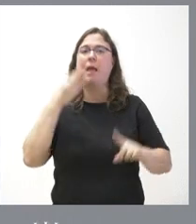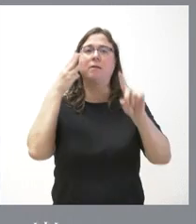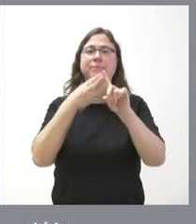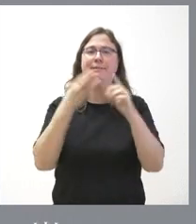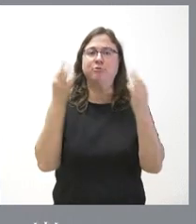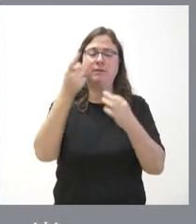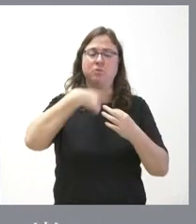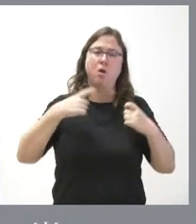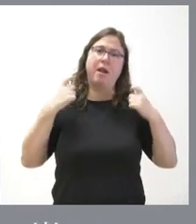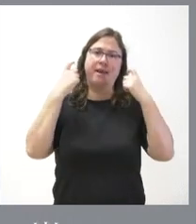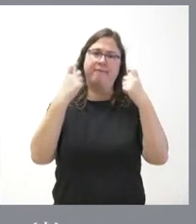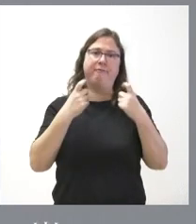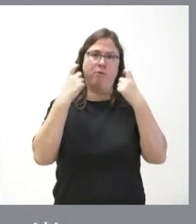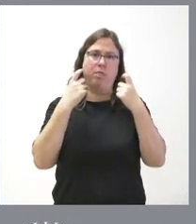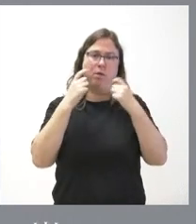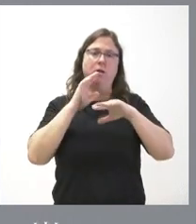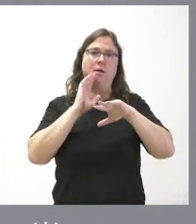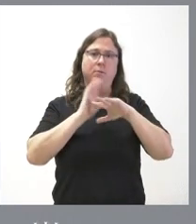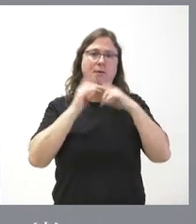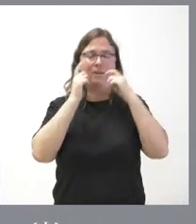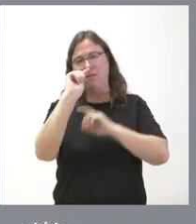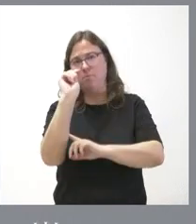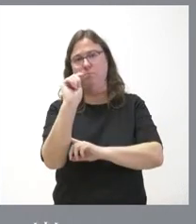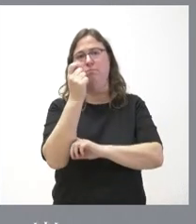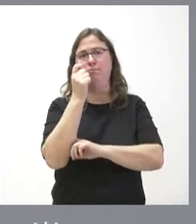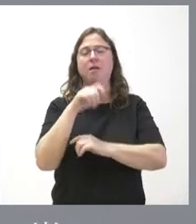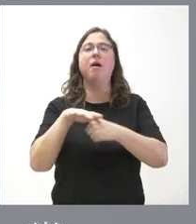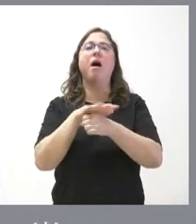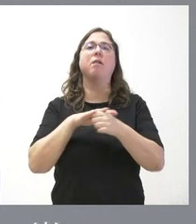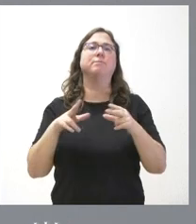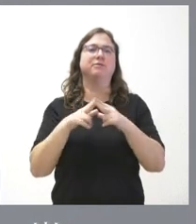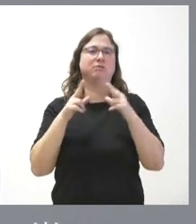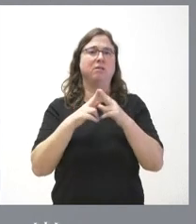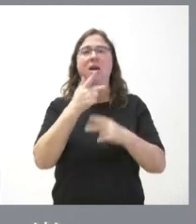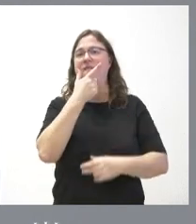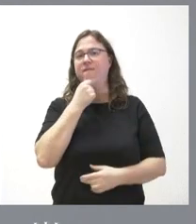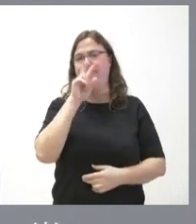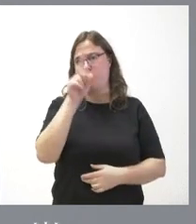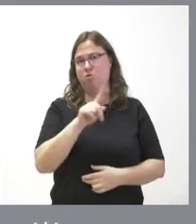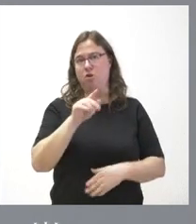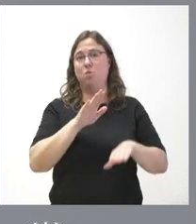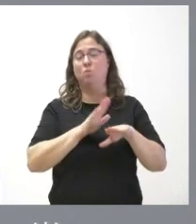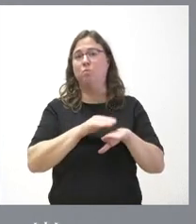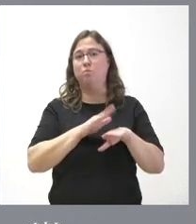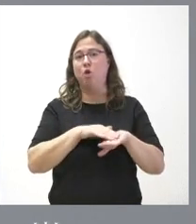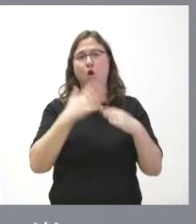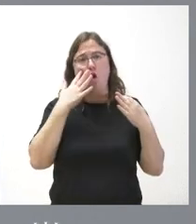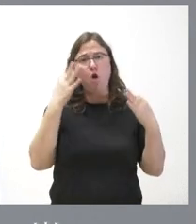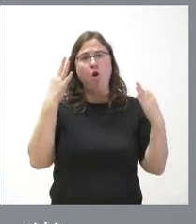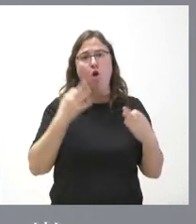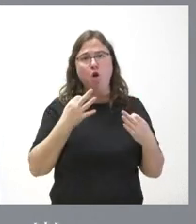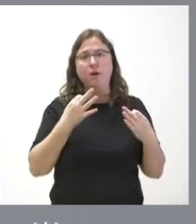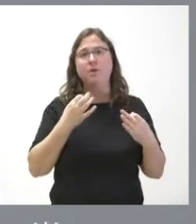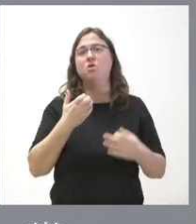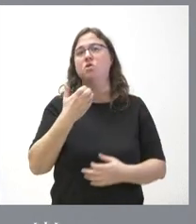esfuerzos para intentar alcanzar acuerdos en el ámbito del diálogo social no siempre es fácil porque se parte lógicamente de